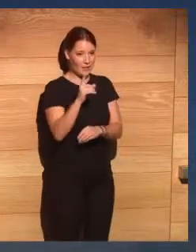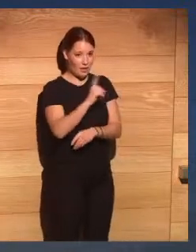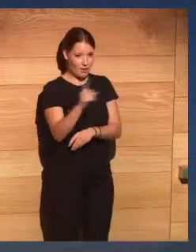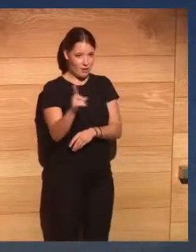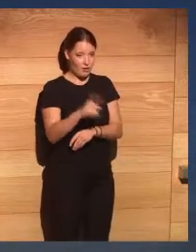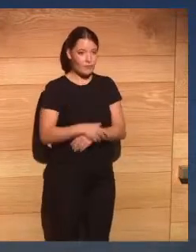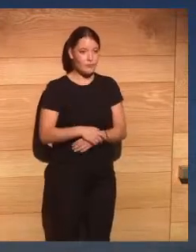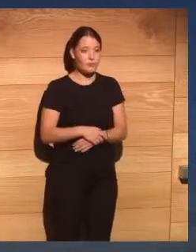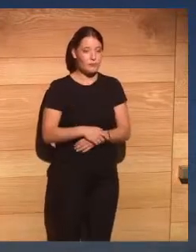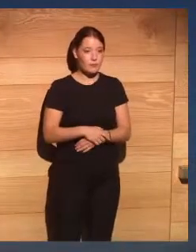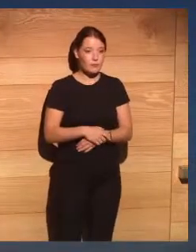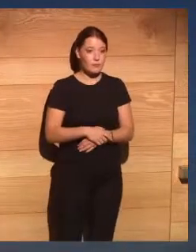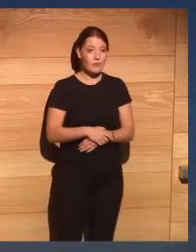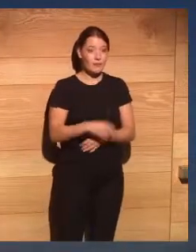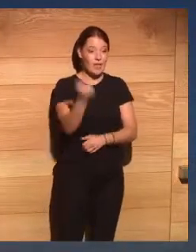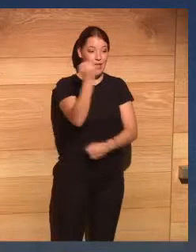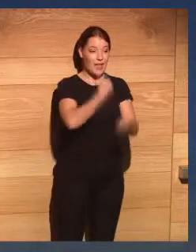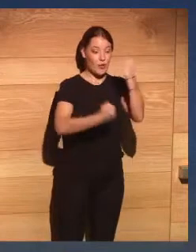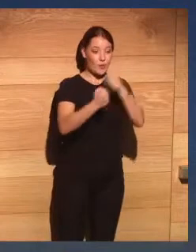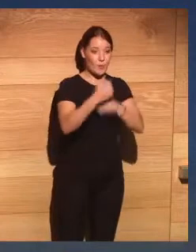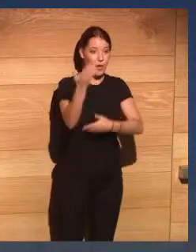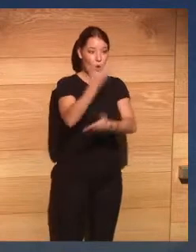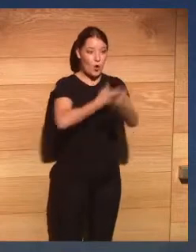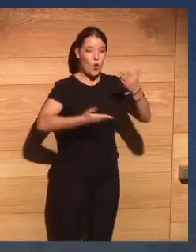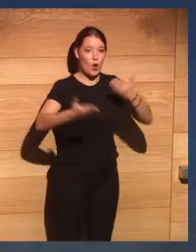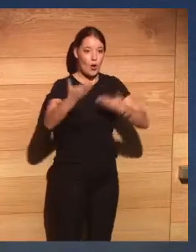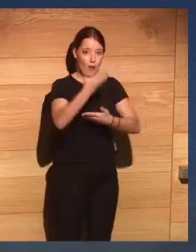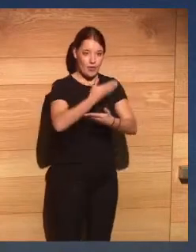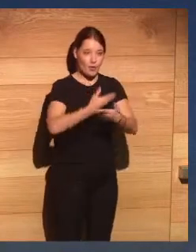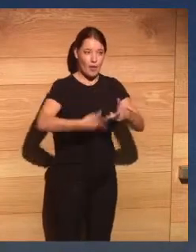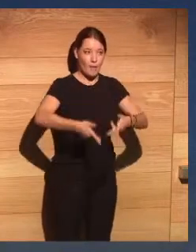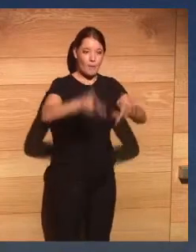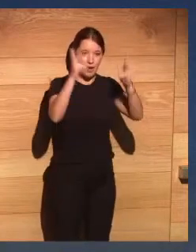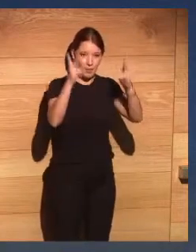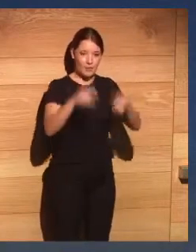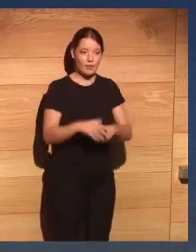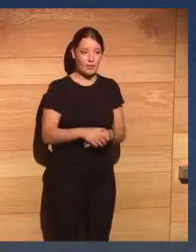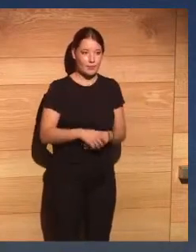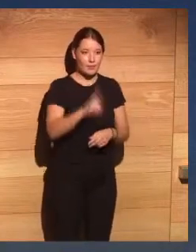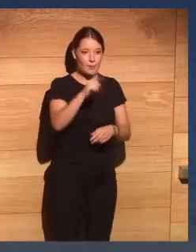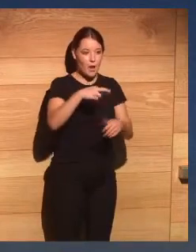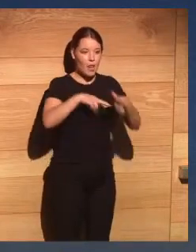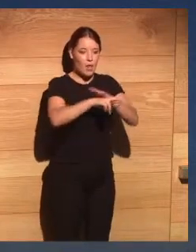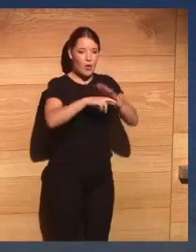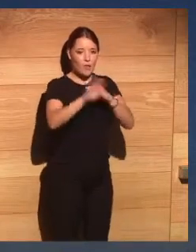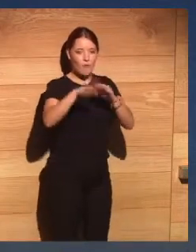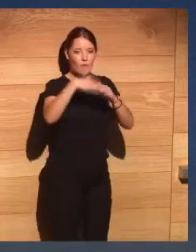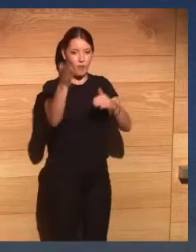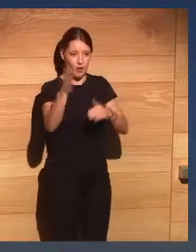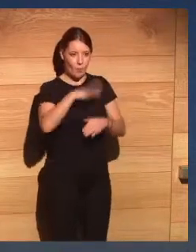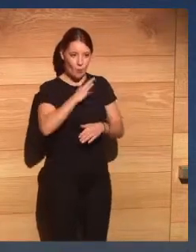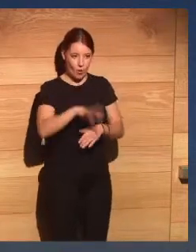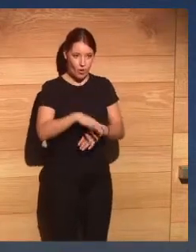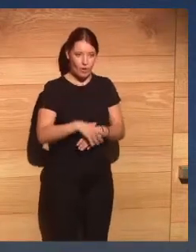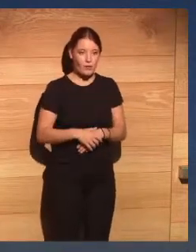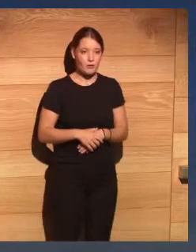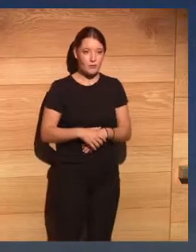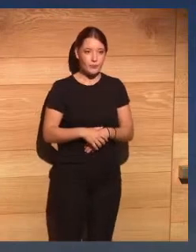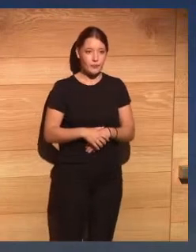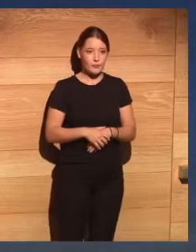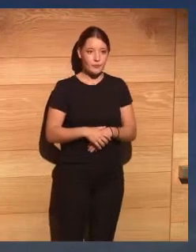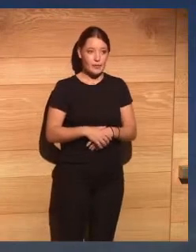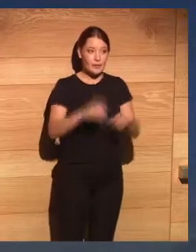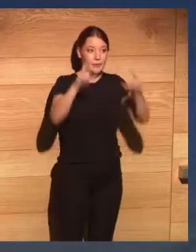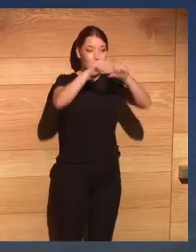economía colaborativa la externalización de recursos que permiten convertir en multinacional a cualquier pequeña